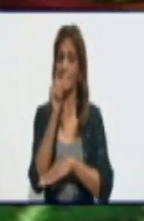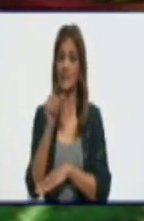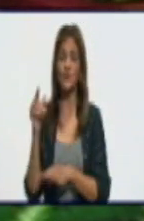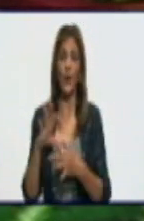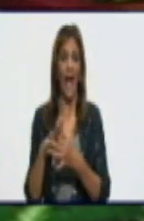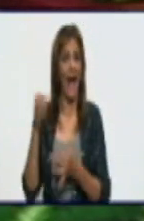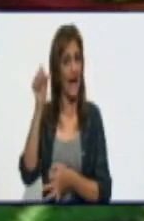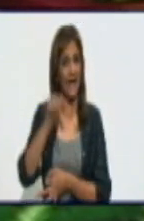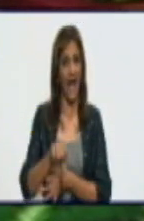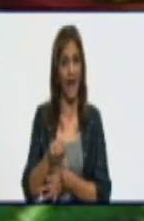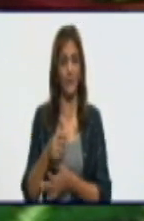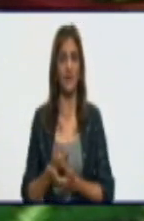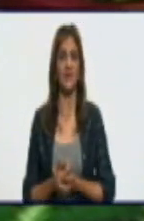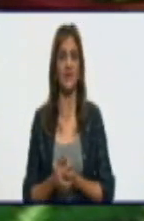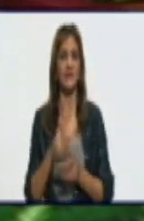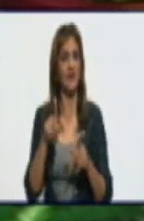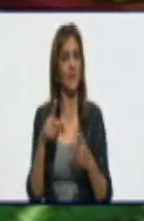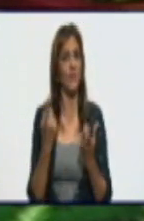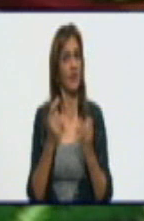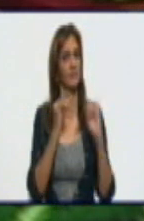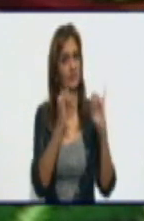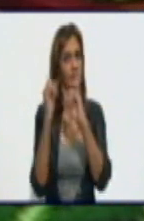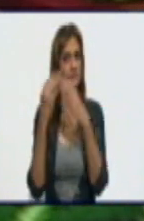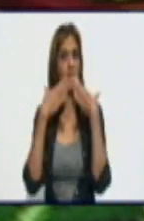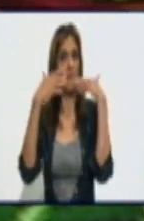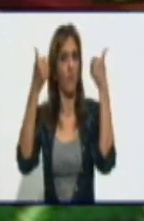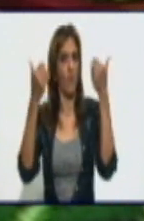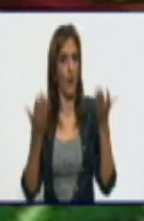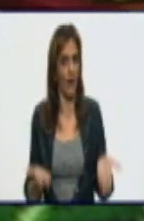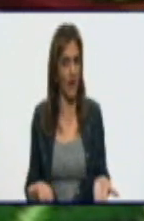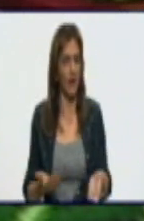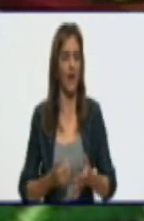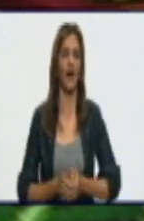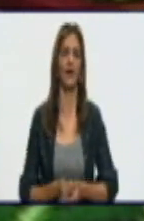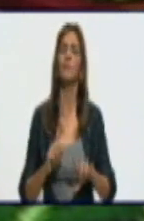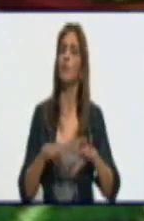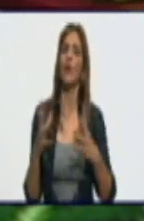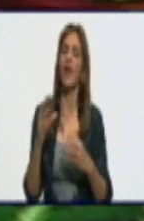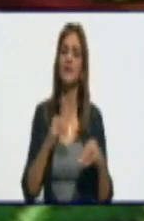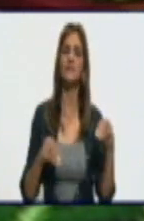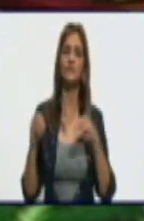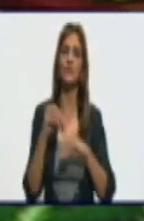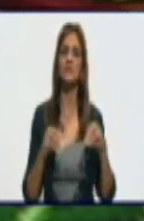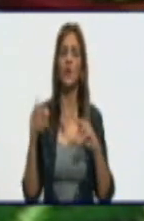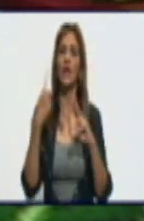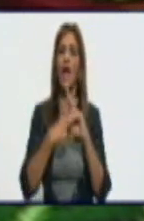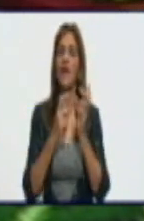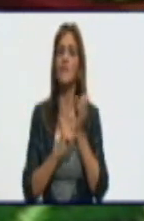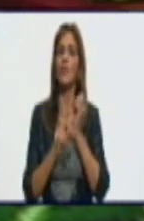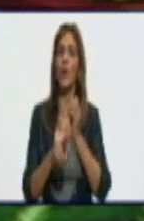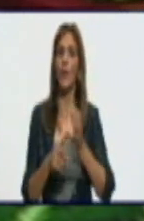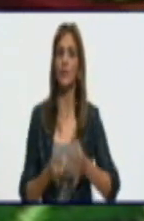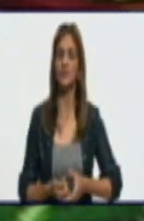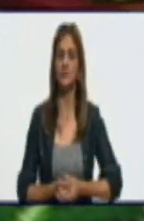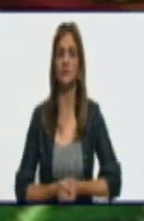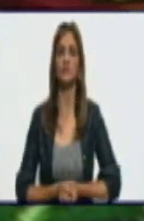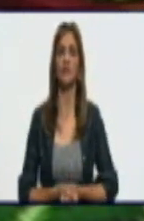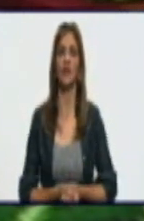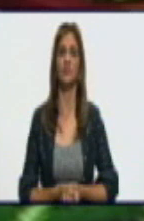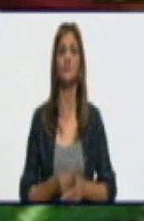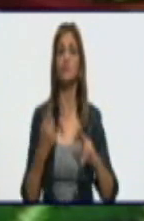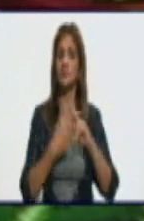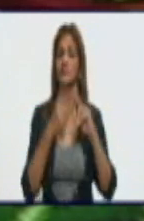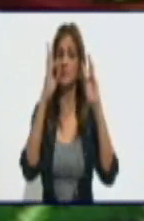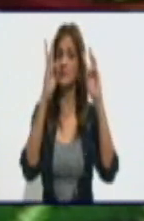noticia halagüeña a esta hora y en medio de toda la situación que vive la provincia y las